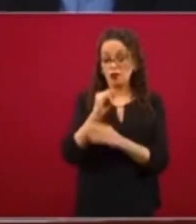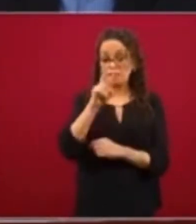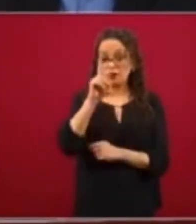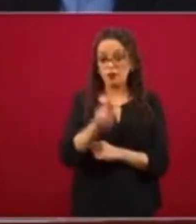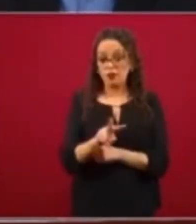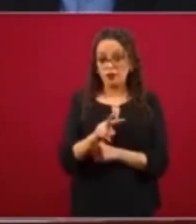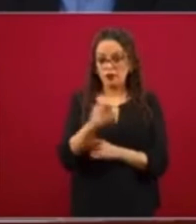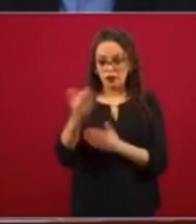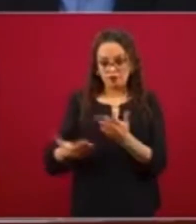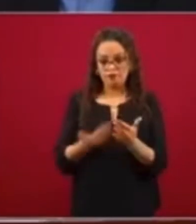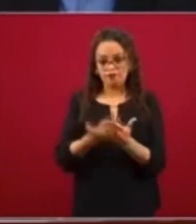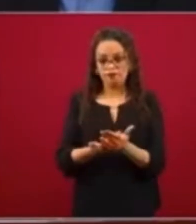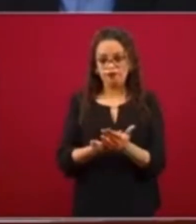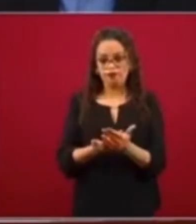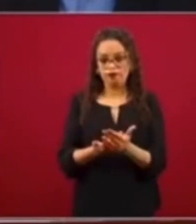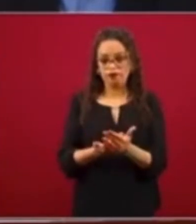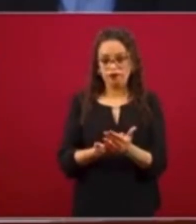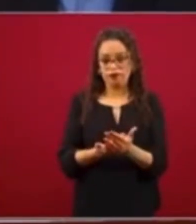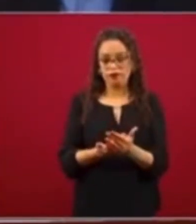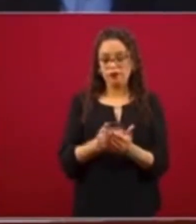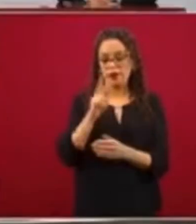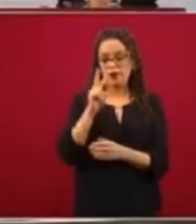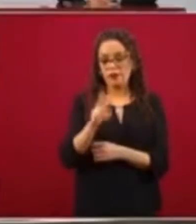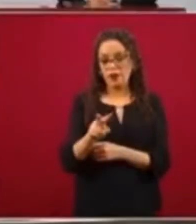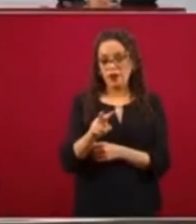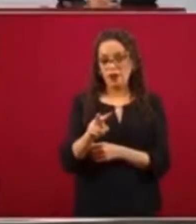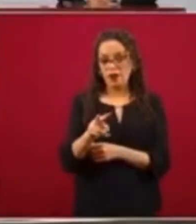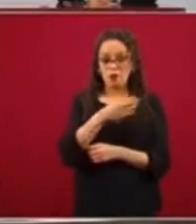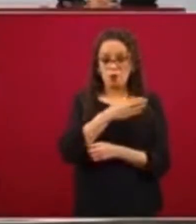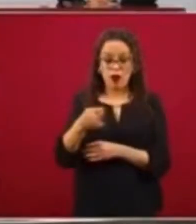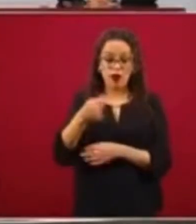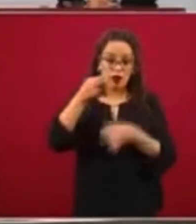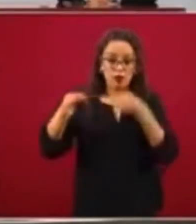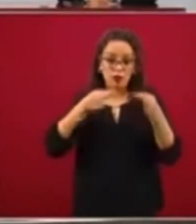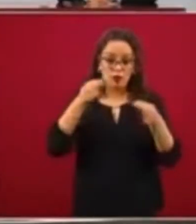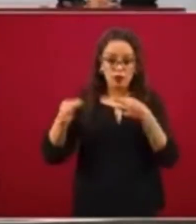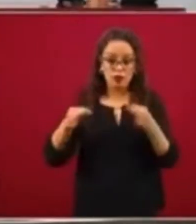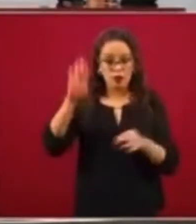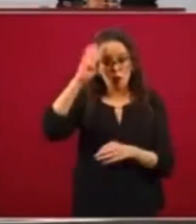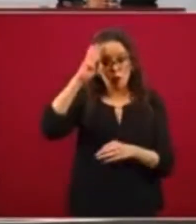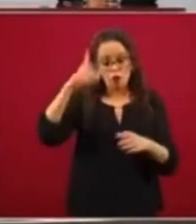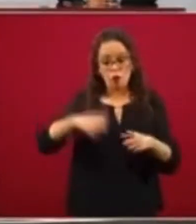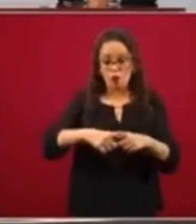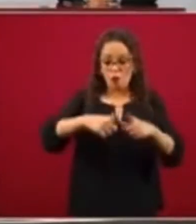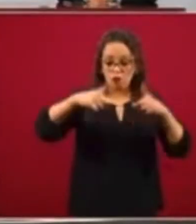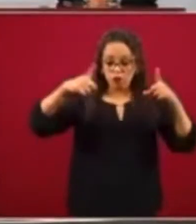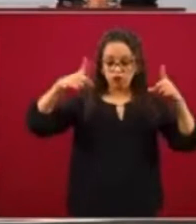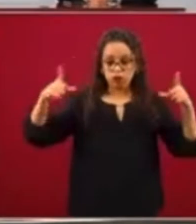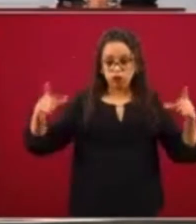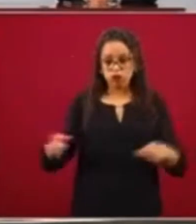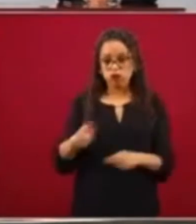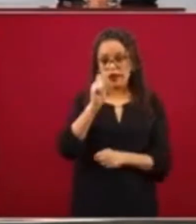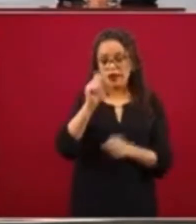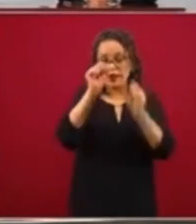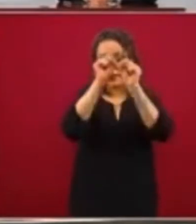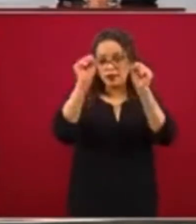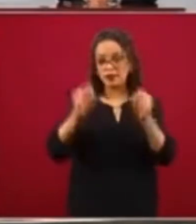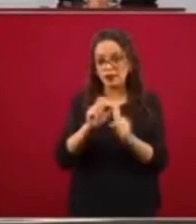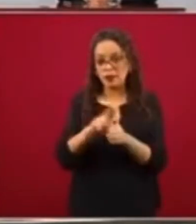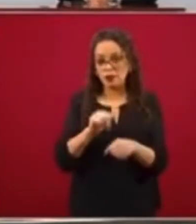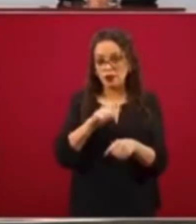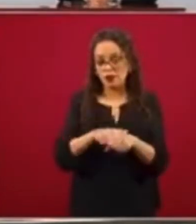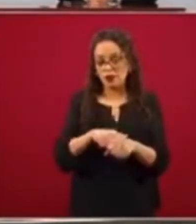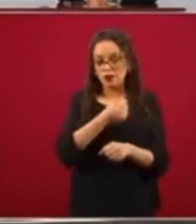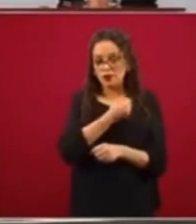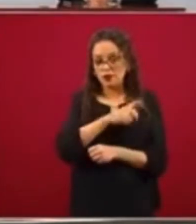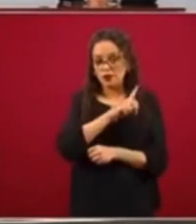presentar, porque son muy buenas noticias, la enorme expansión que hemos logrado del Sistema Nacional de Salud, específicamente